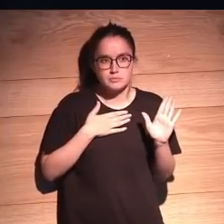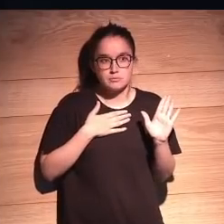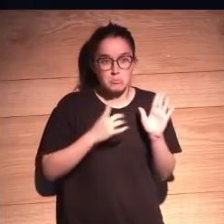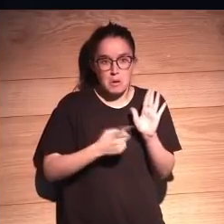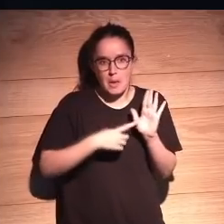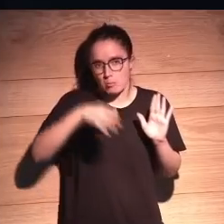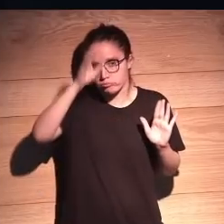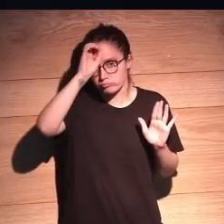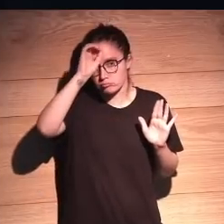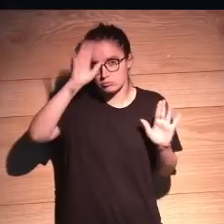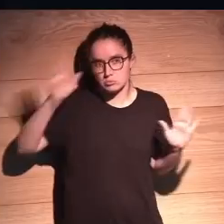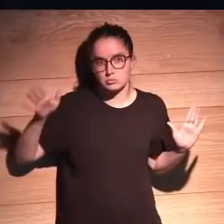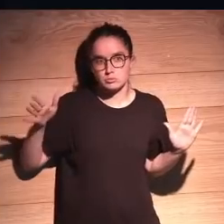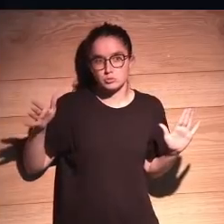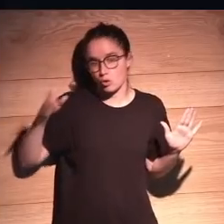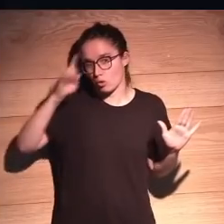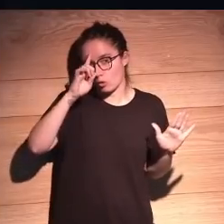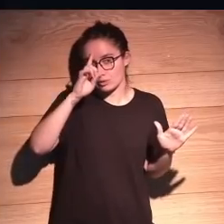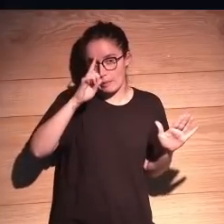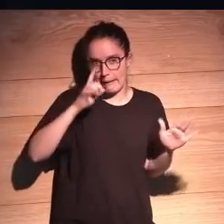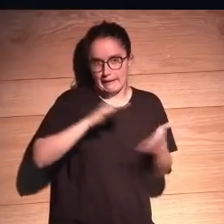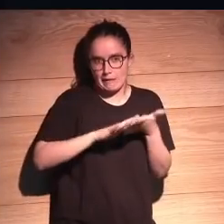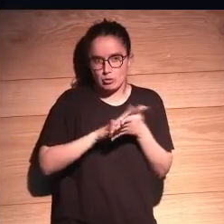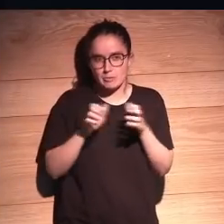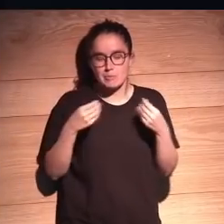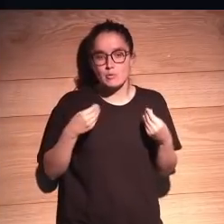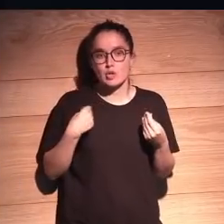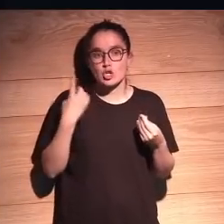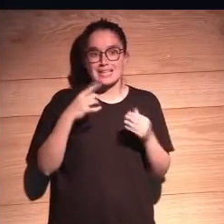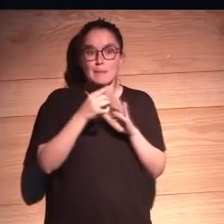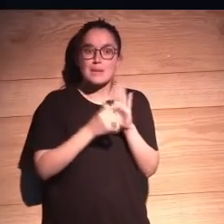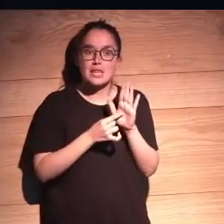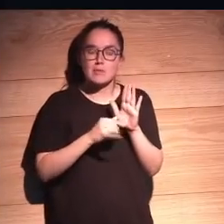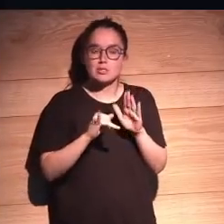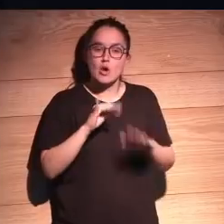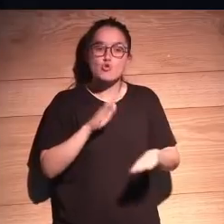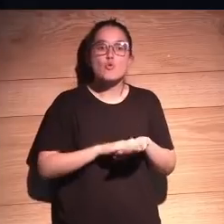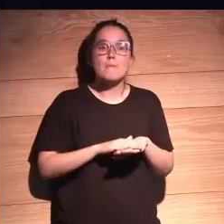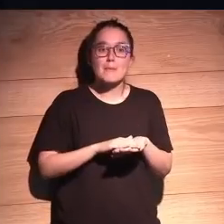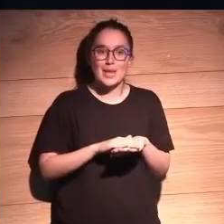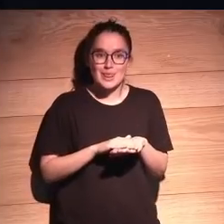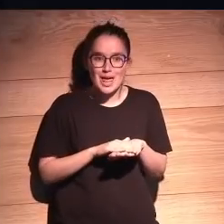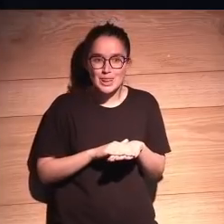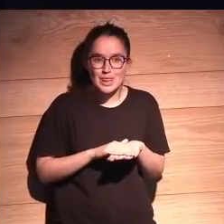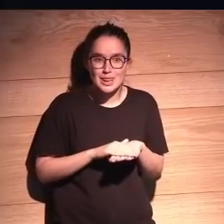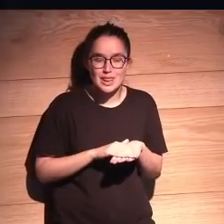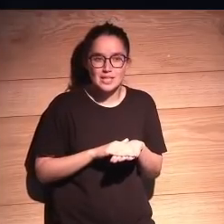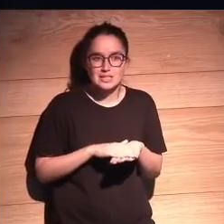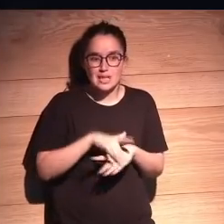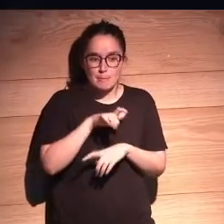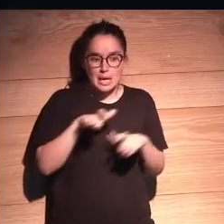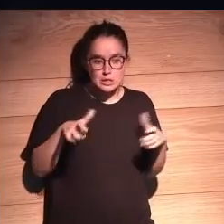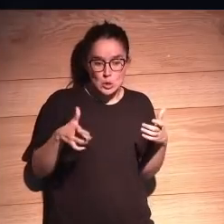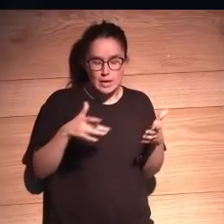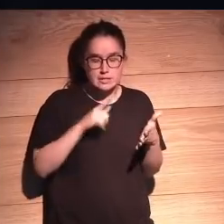de leyes no sé para qué me meto en este jardín pero bueno yo entiendo que hay principios la culpabilidad bueno la culpabilidad la